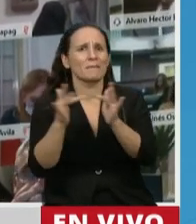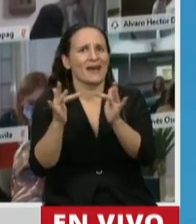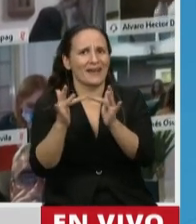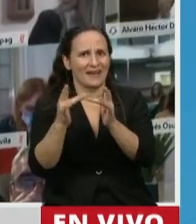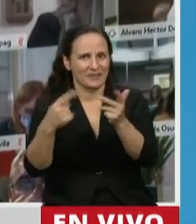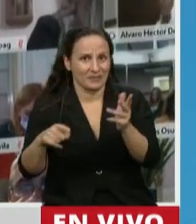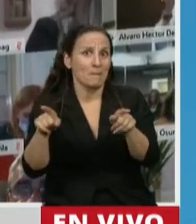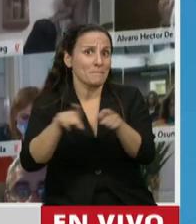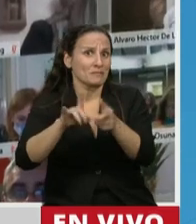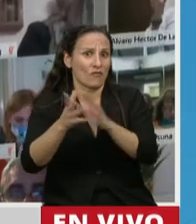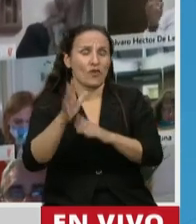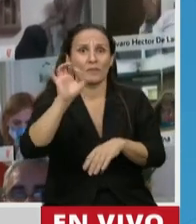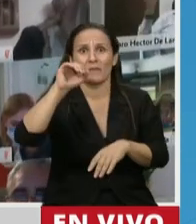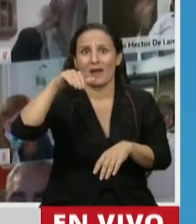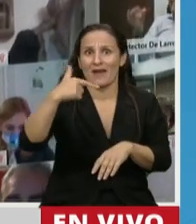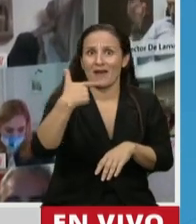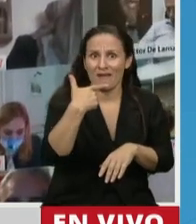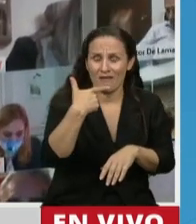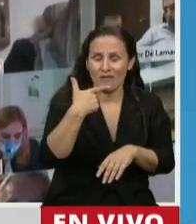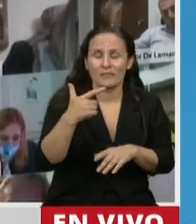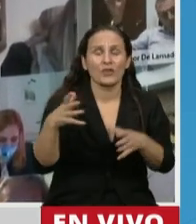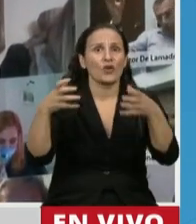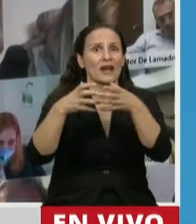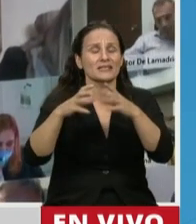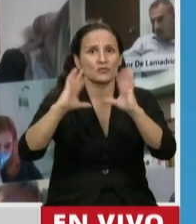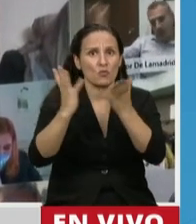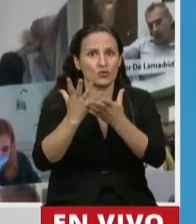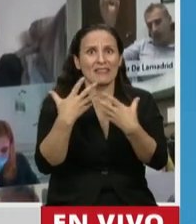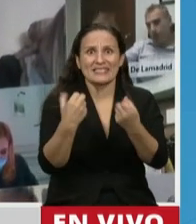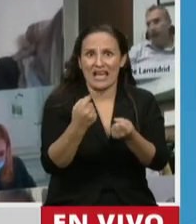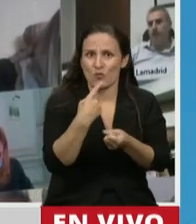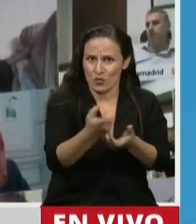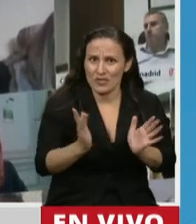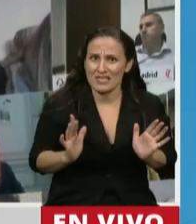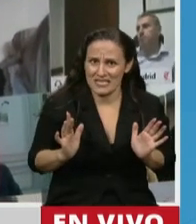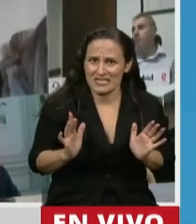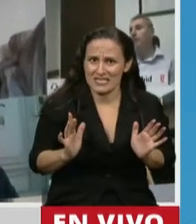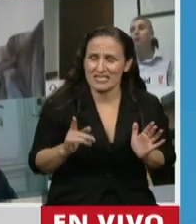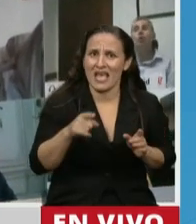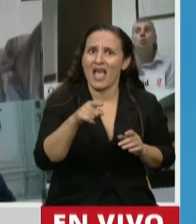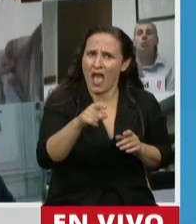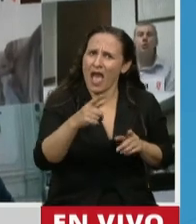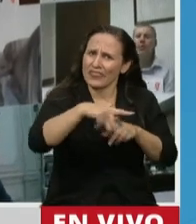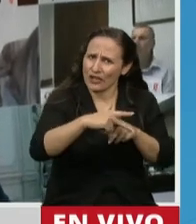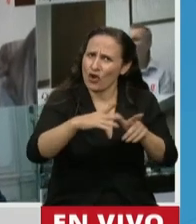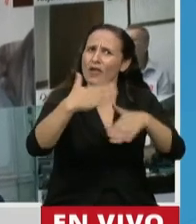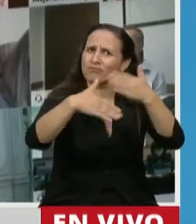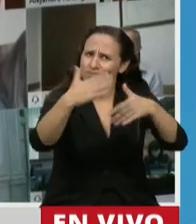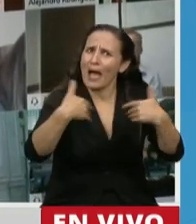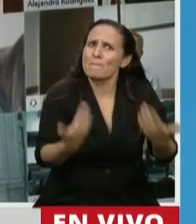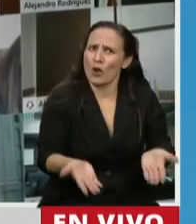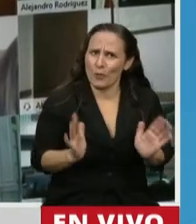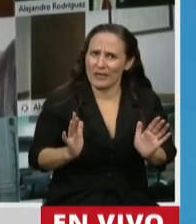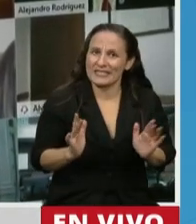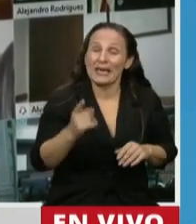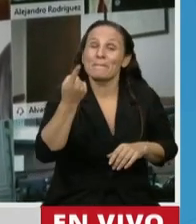marca, la Organización Mundial de la Salud, que nos dice que si bien se han promovido el uso de estas tecnologías, pero se ve